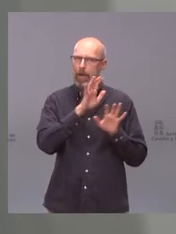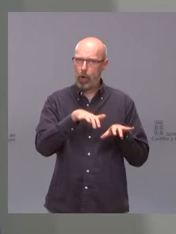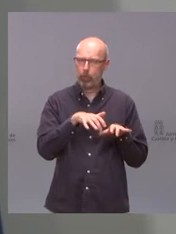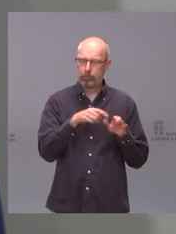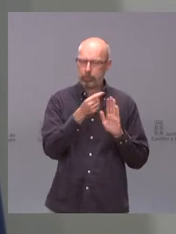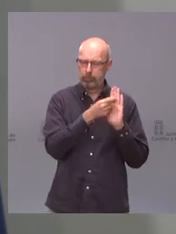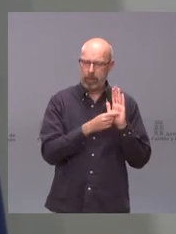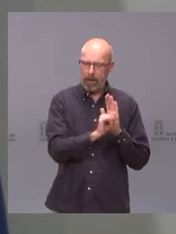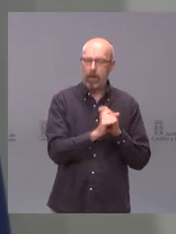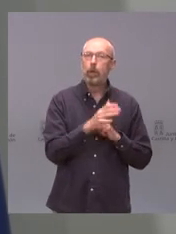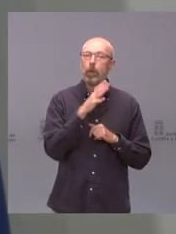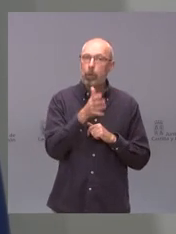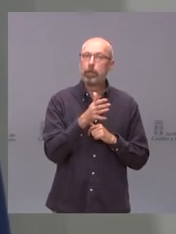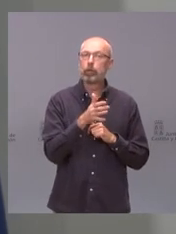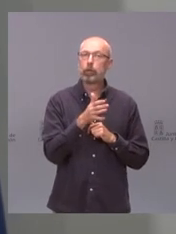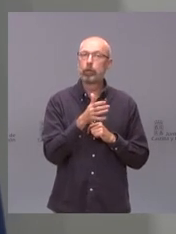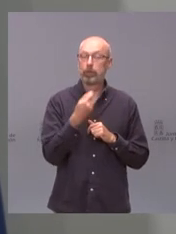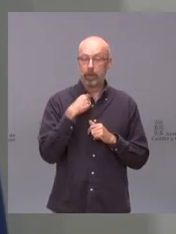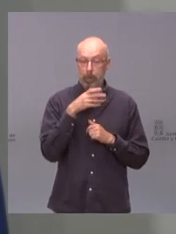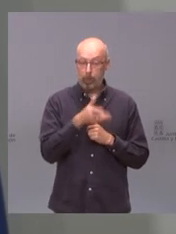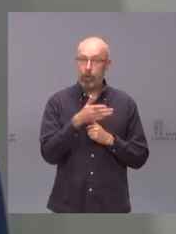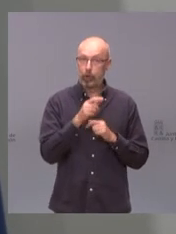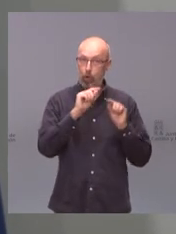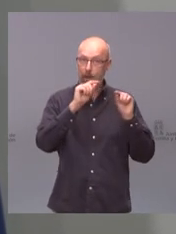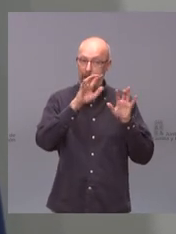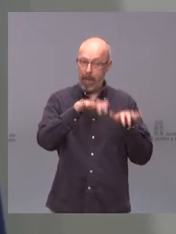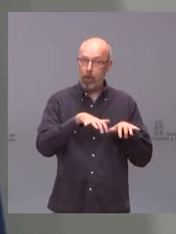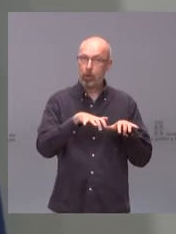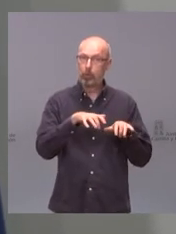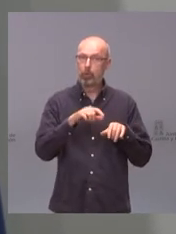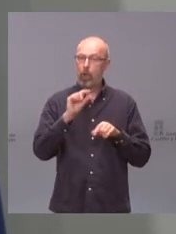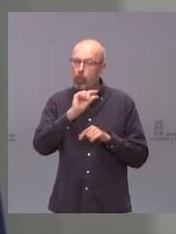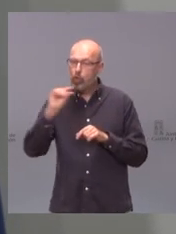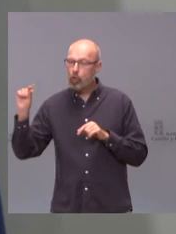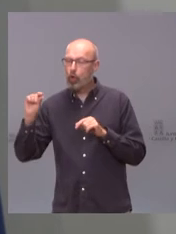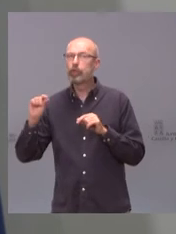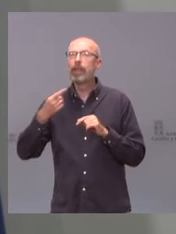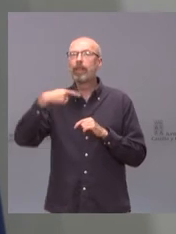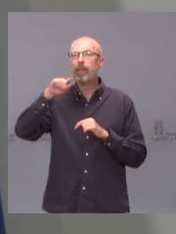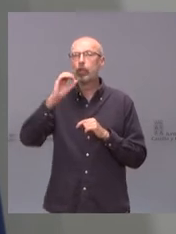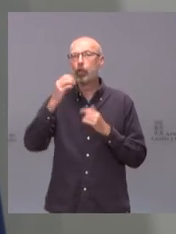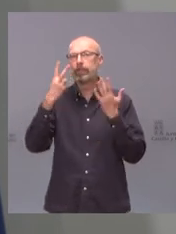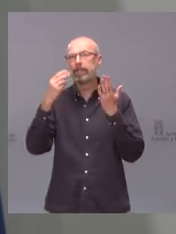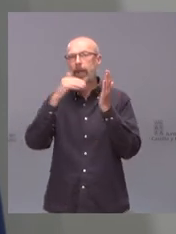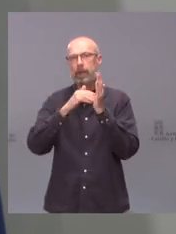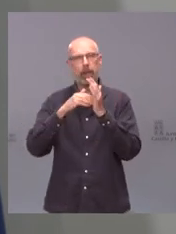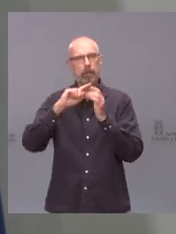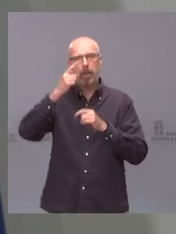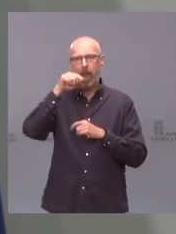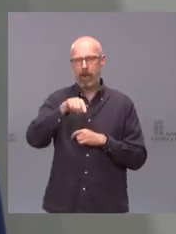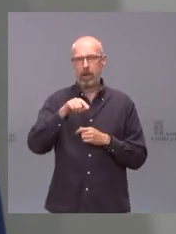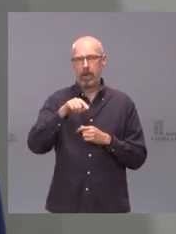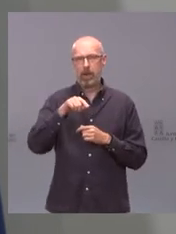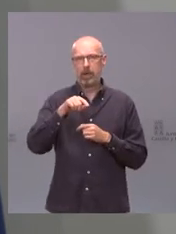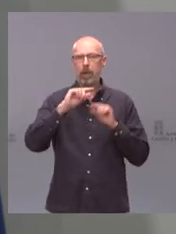León es la provincia que mayor número de dosis ha administrado de toda la comunidad 107.000 la provincia que